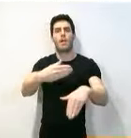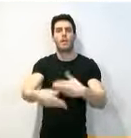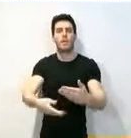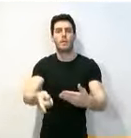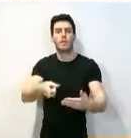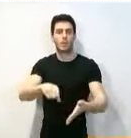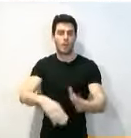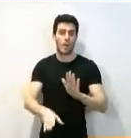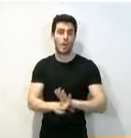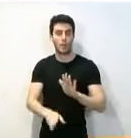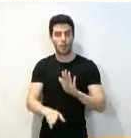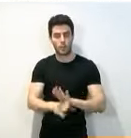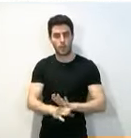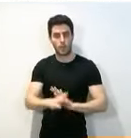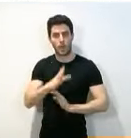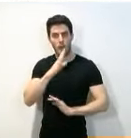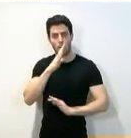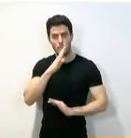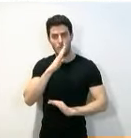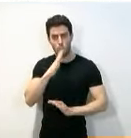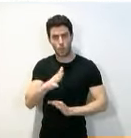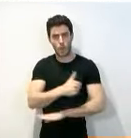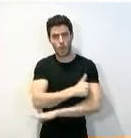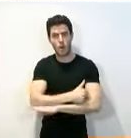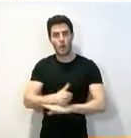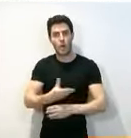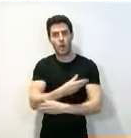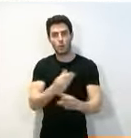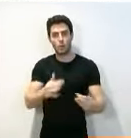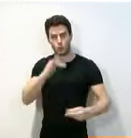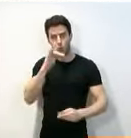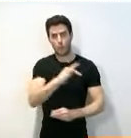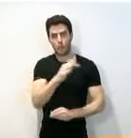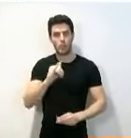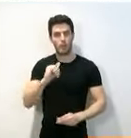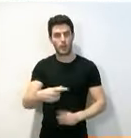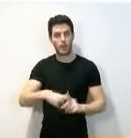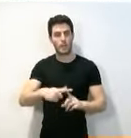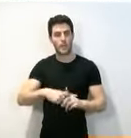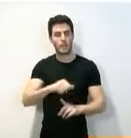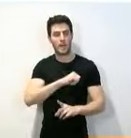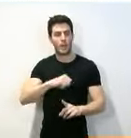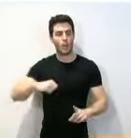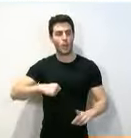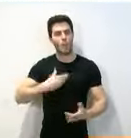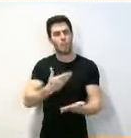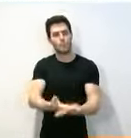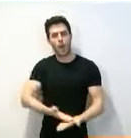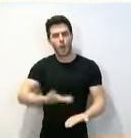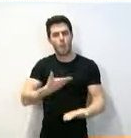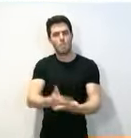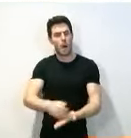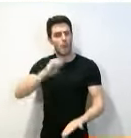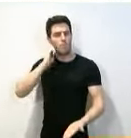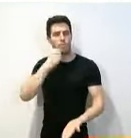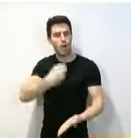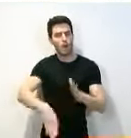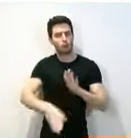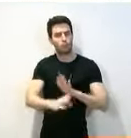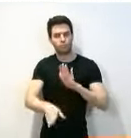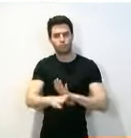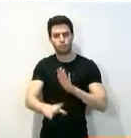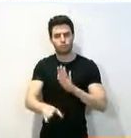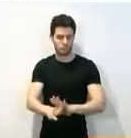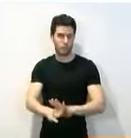compromiso de muchos ciudadanos y ciudadanas a nivel individual que han seguido reivindicándolo. Y, por